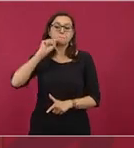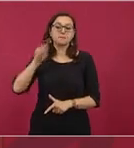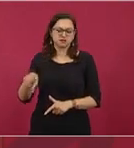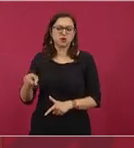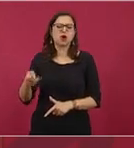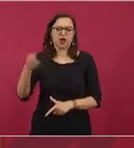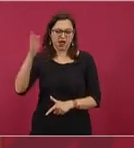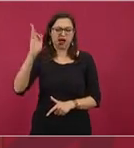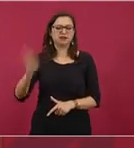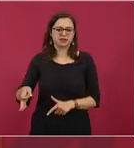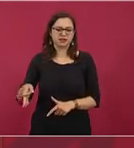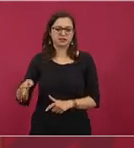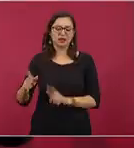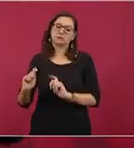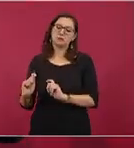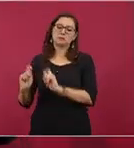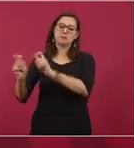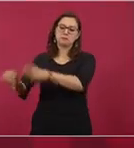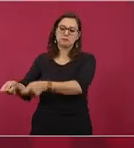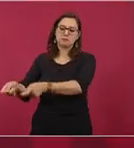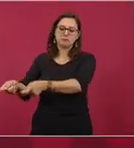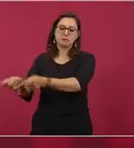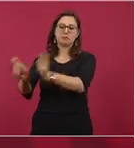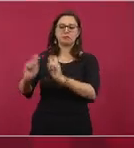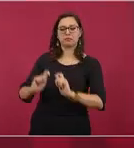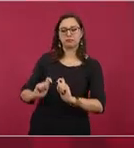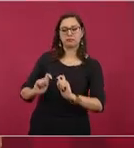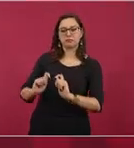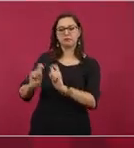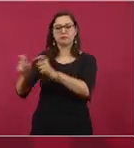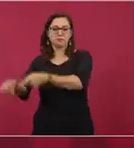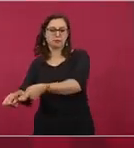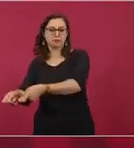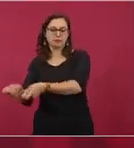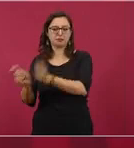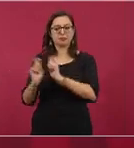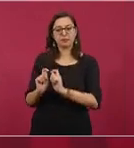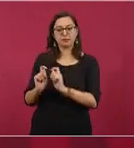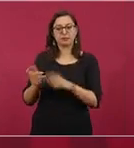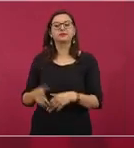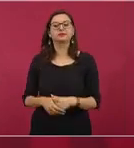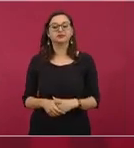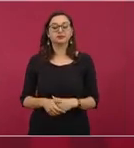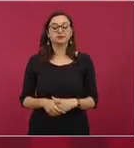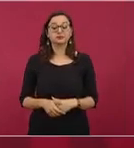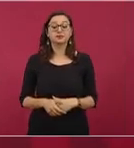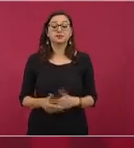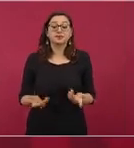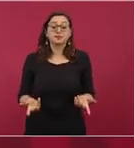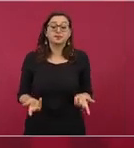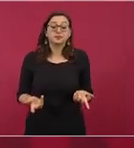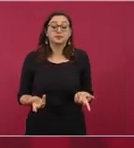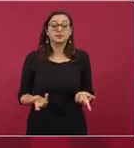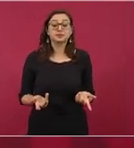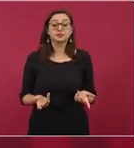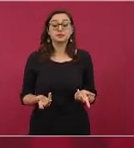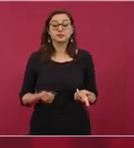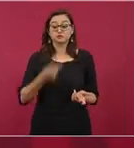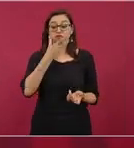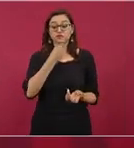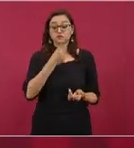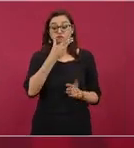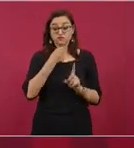tampoco así del todo porque este caricaturista es